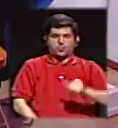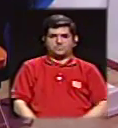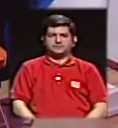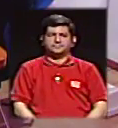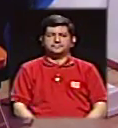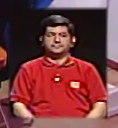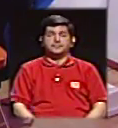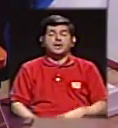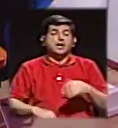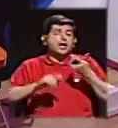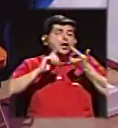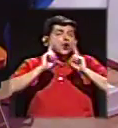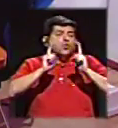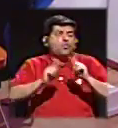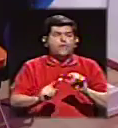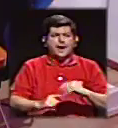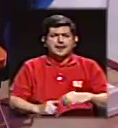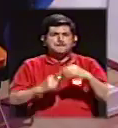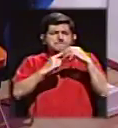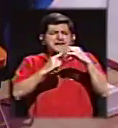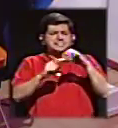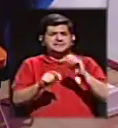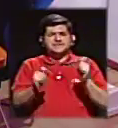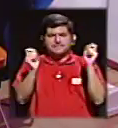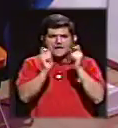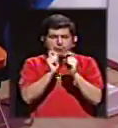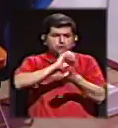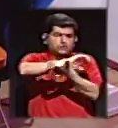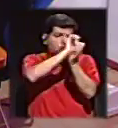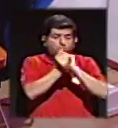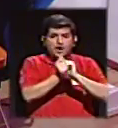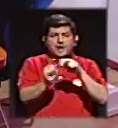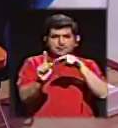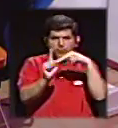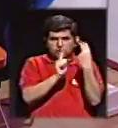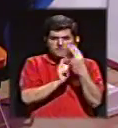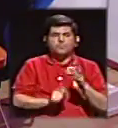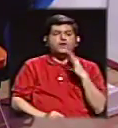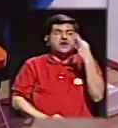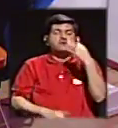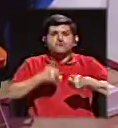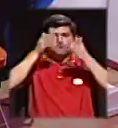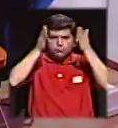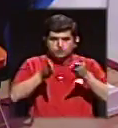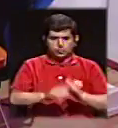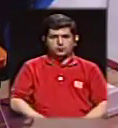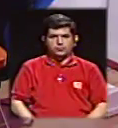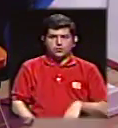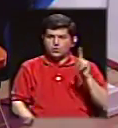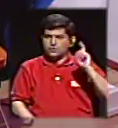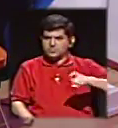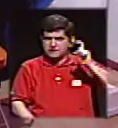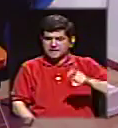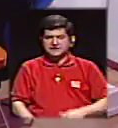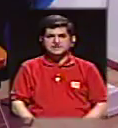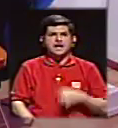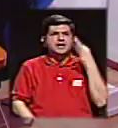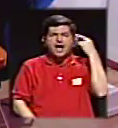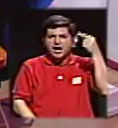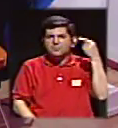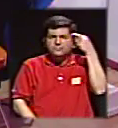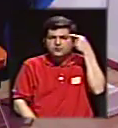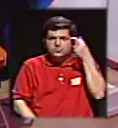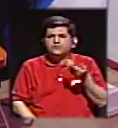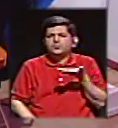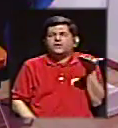¿Cuál sería el punto principal, cambio o enfoque para el próximo candidato? ¿Debería darle al próximo gobierno?